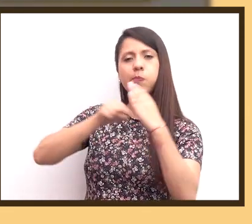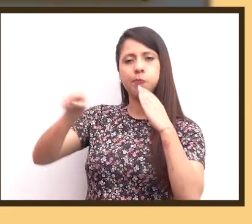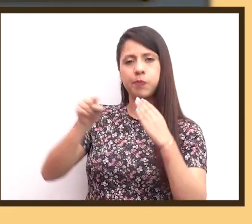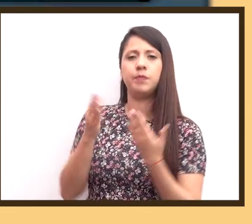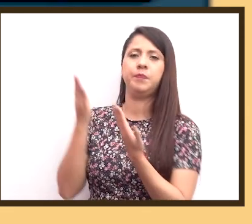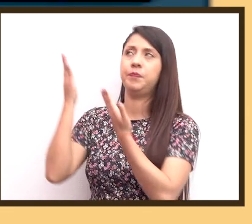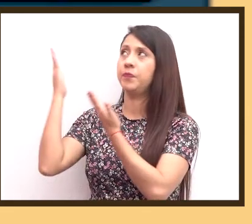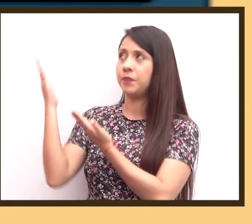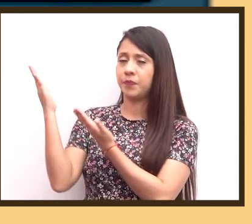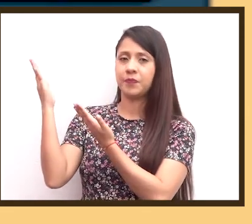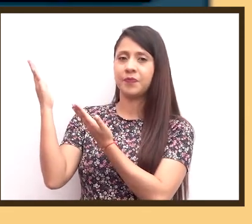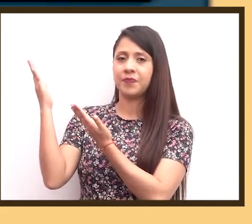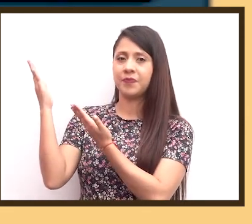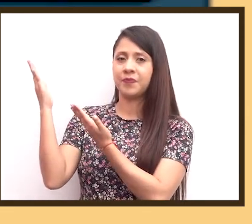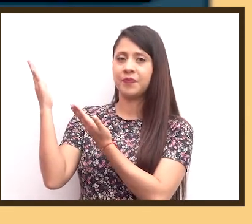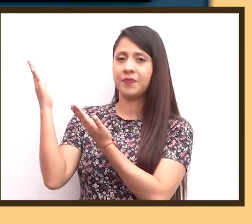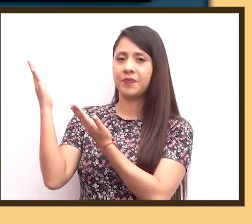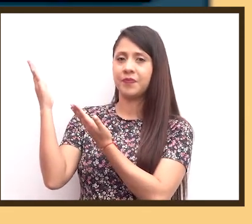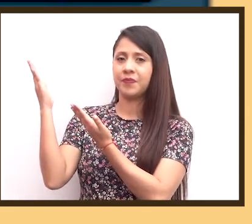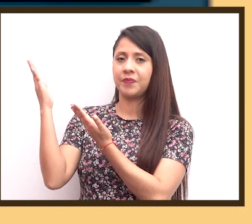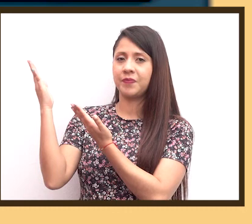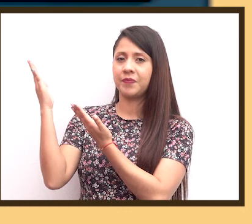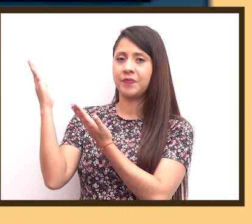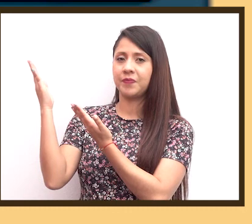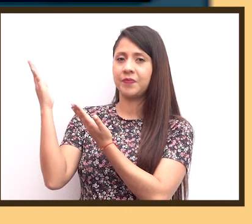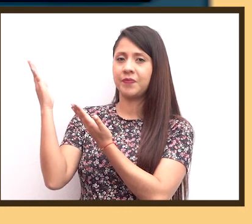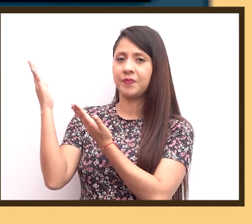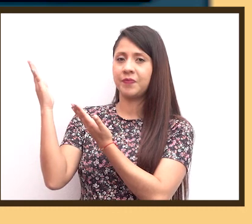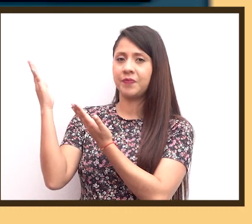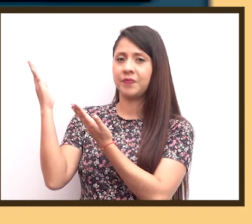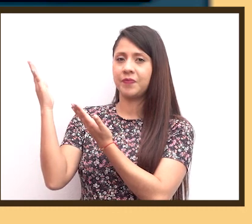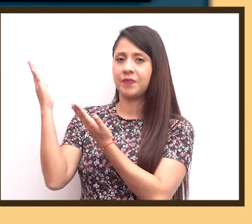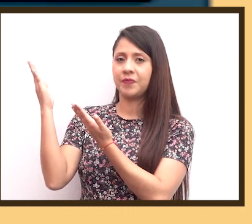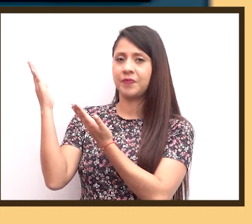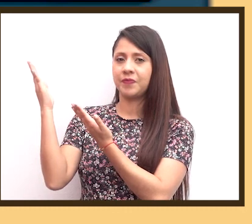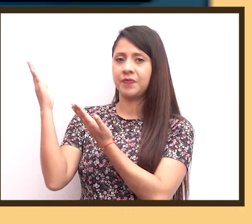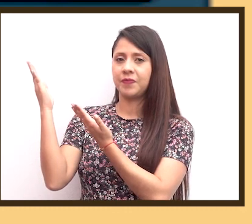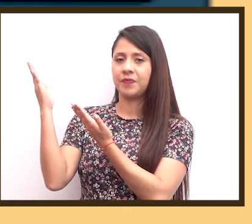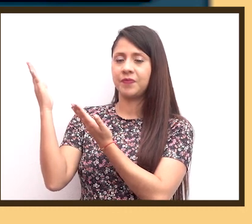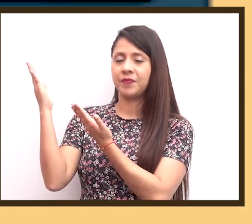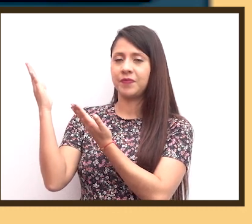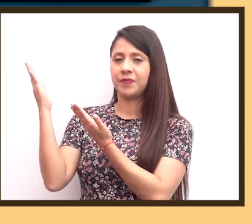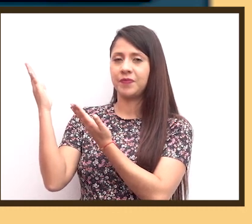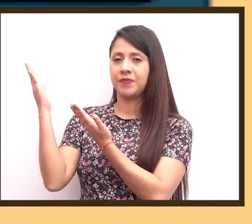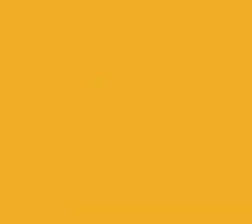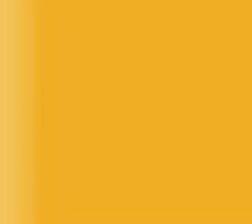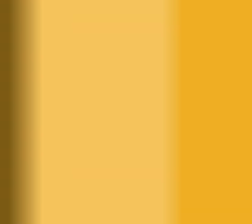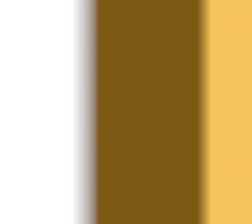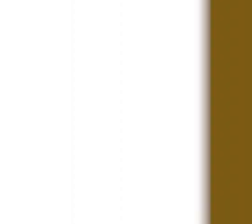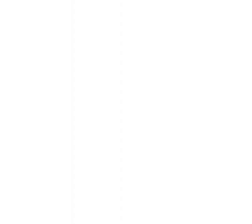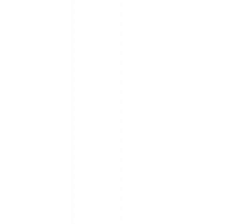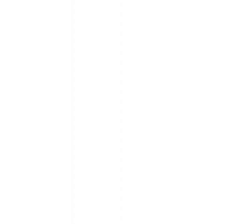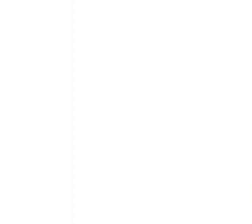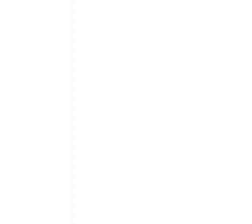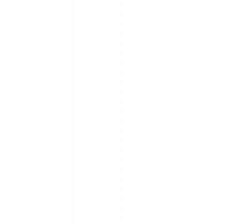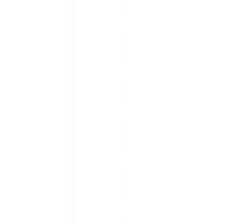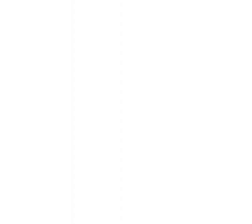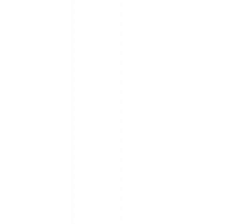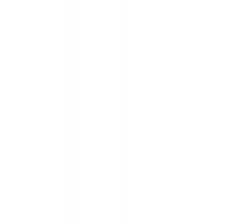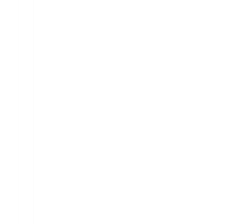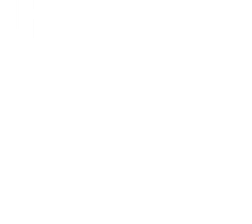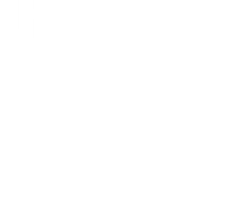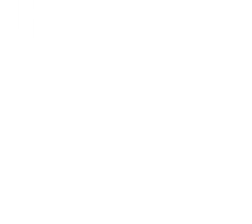ciudadano, puede escribirle a defensorciudadano arroba idipron.gov.co o si